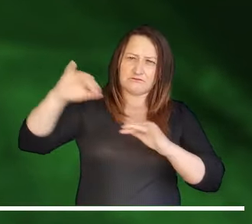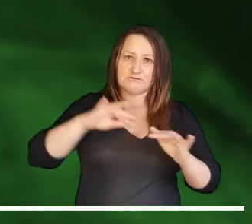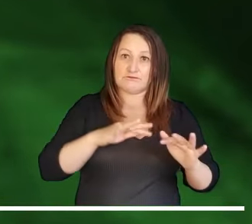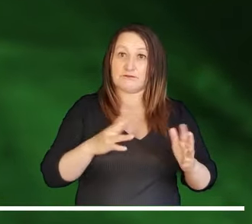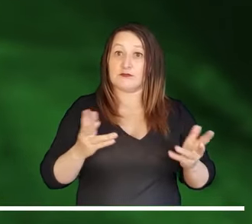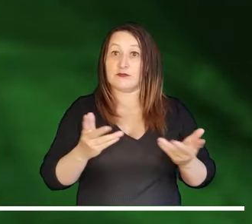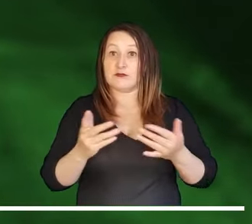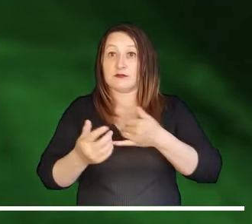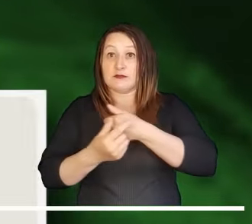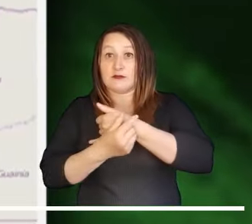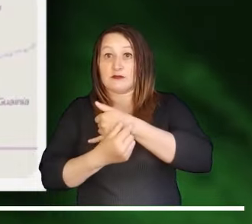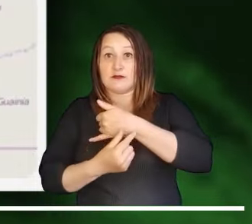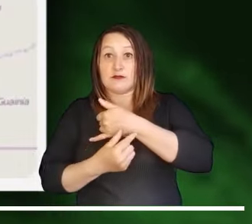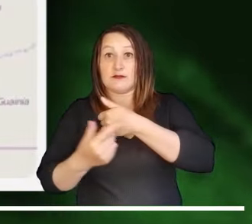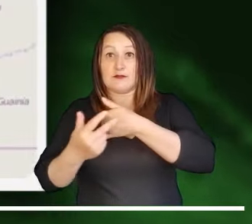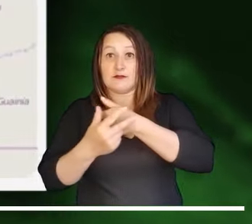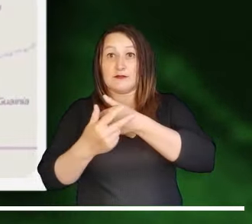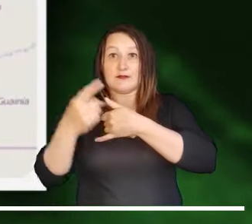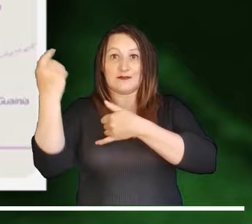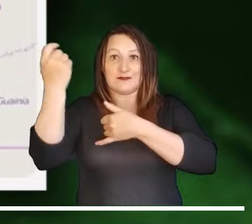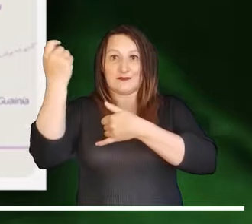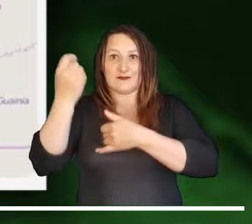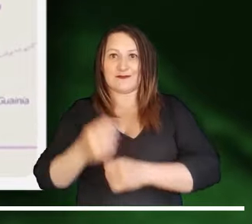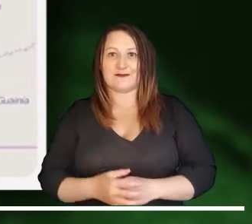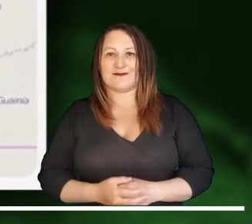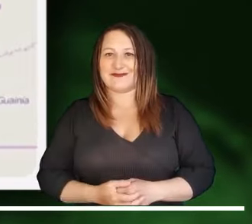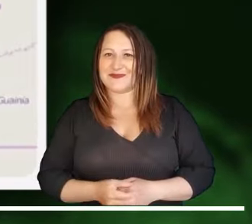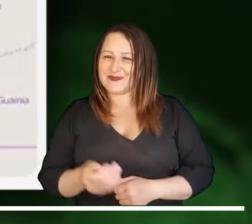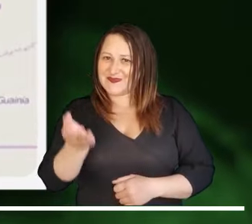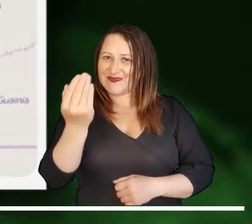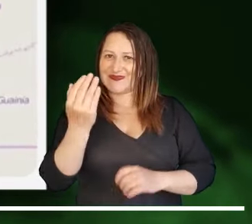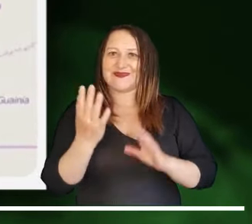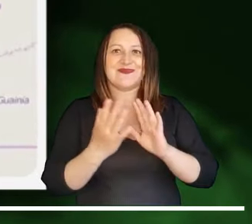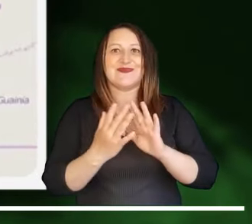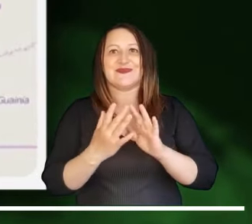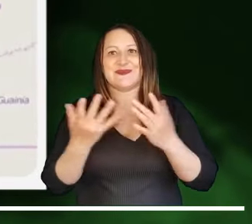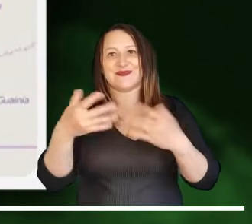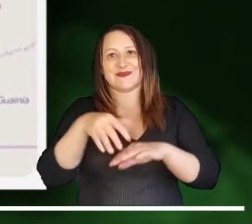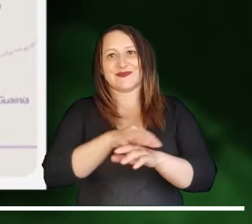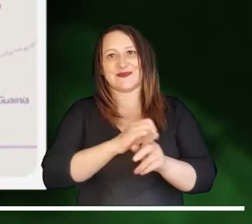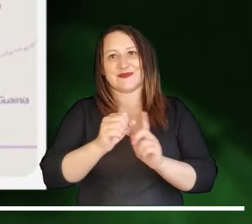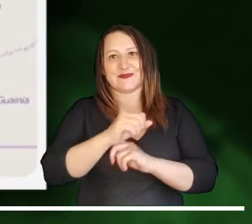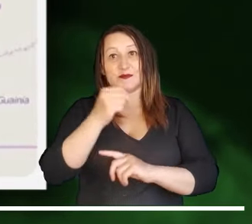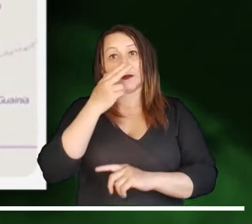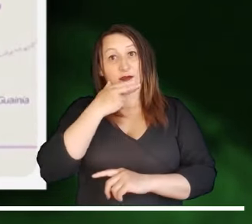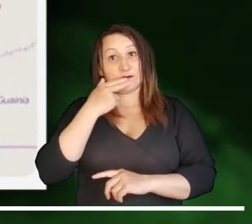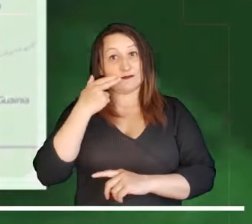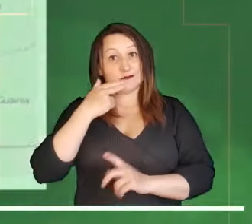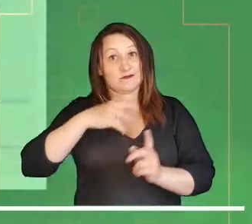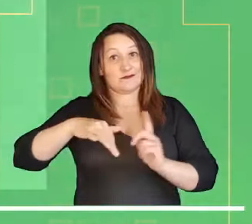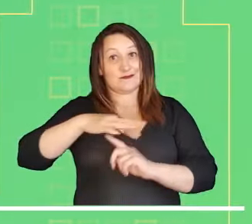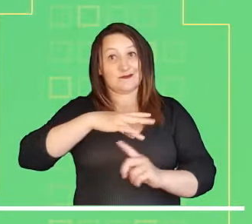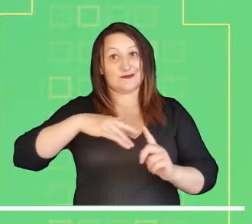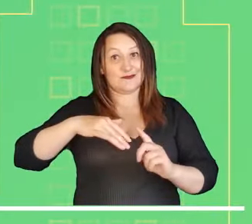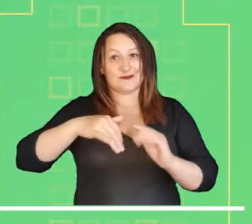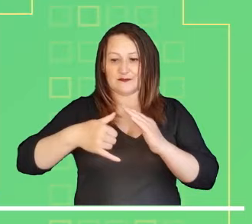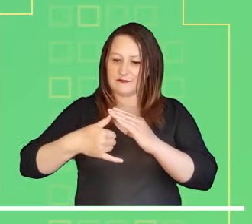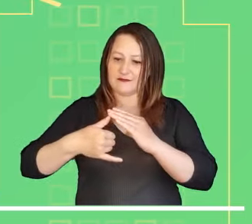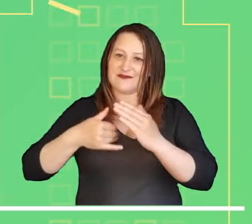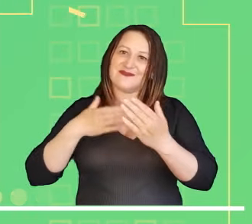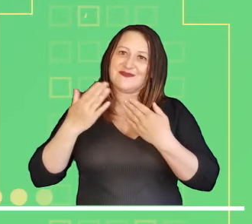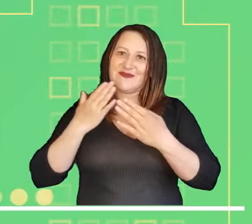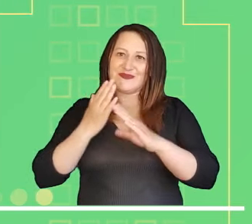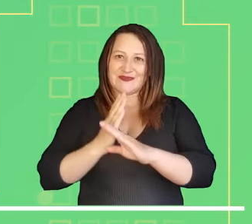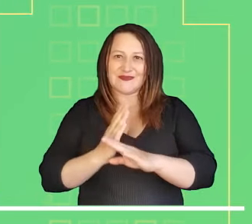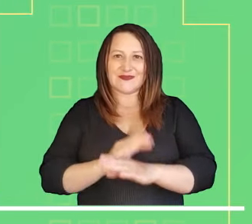Mucha atención a los deslizamientos que podrían presentarse en el Pacífico, los Andes y Meta. Síguenos